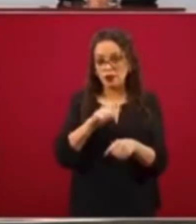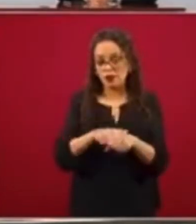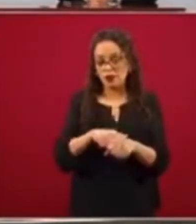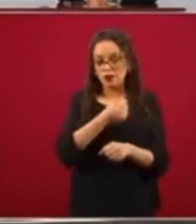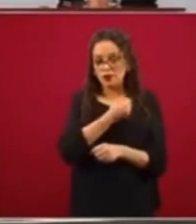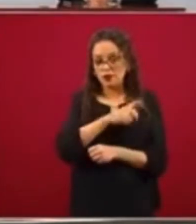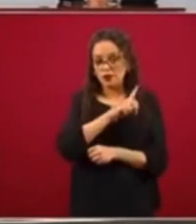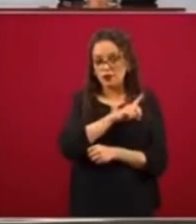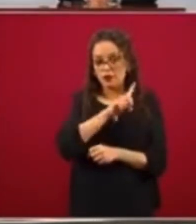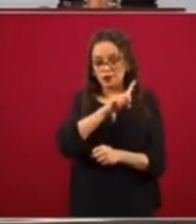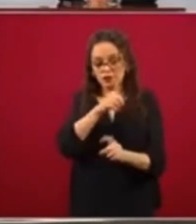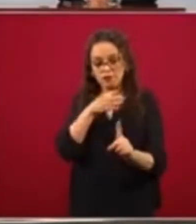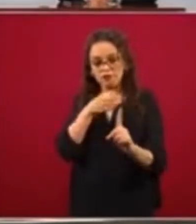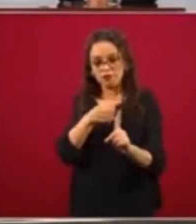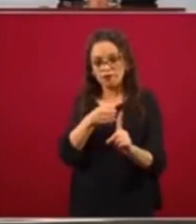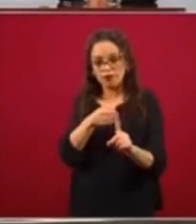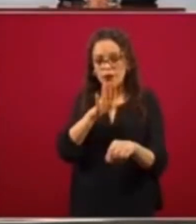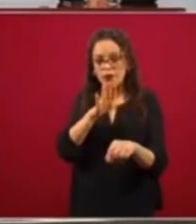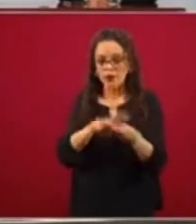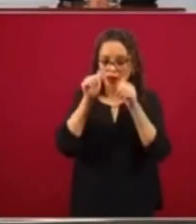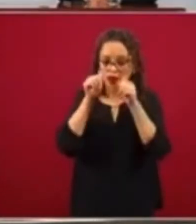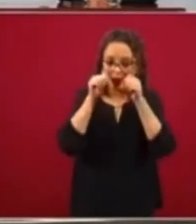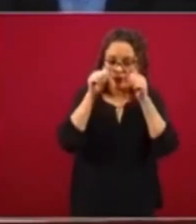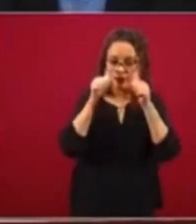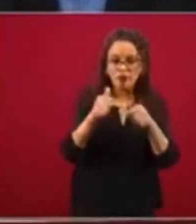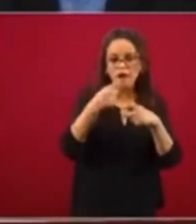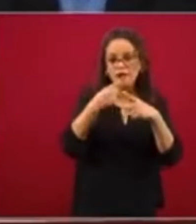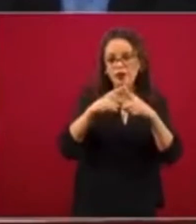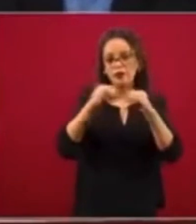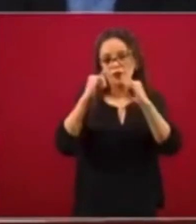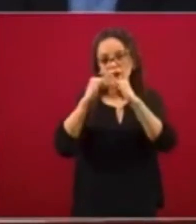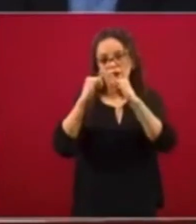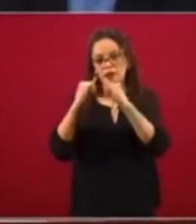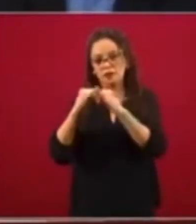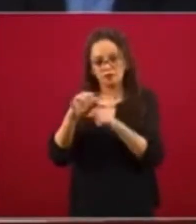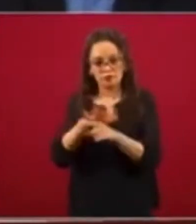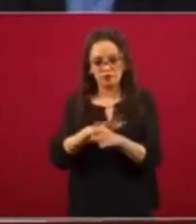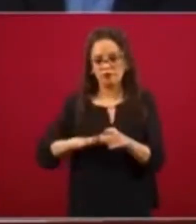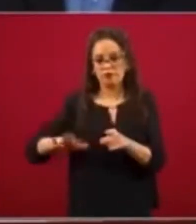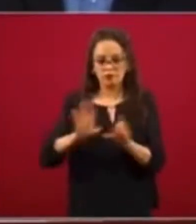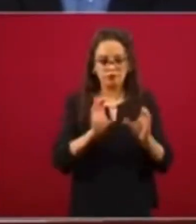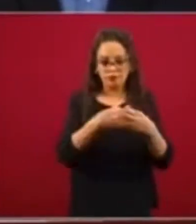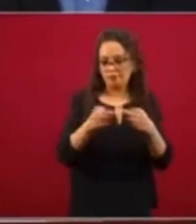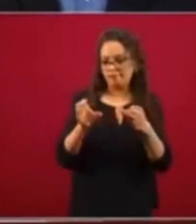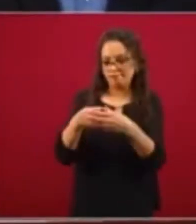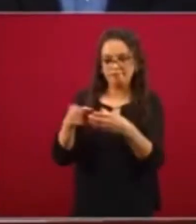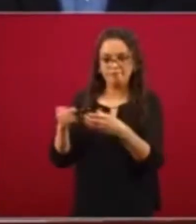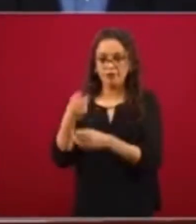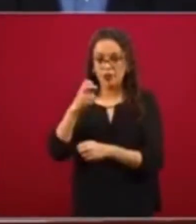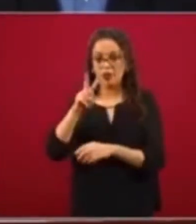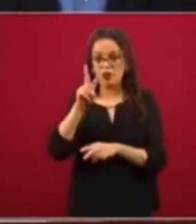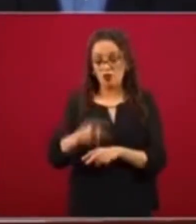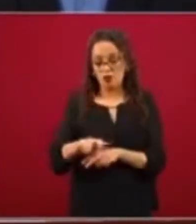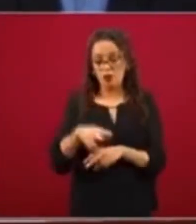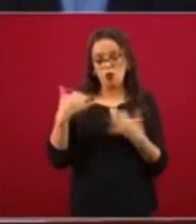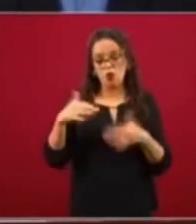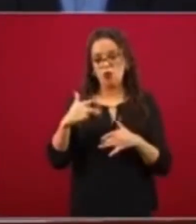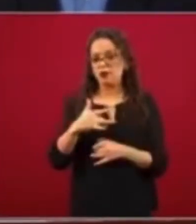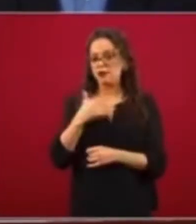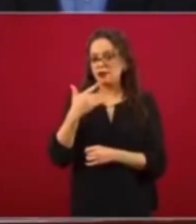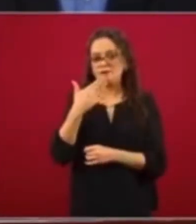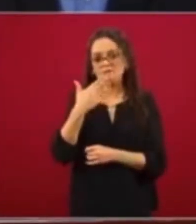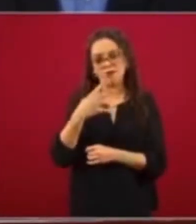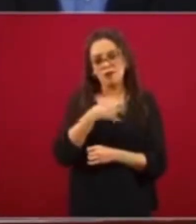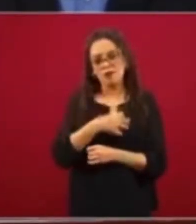en sus áreas de atención médica, en todas las instituciones del sector. Esto es motivo de gran satisfacción, porque